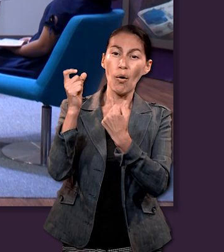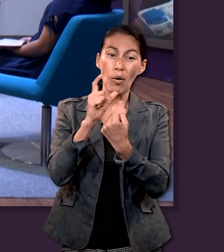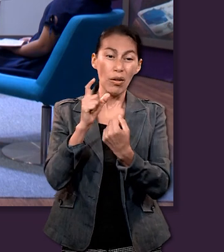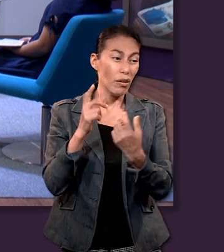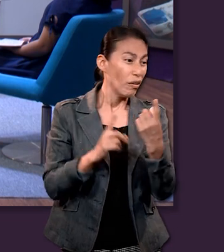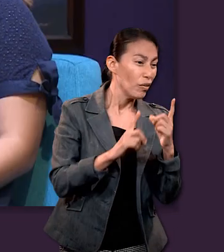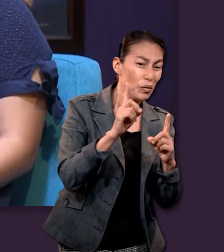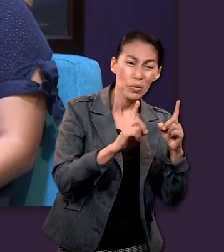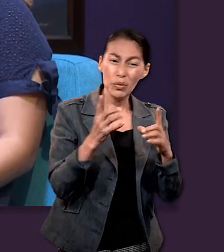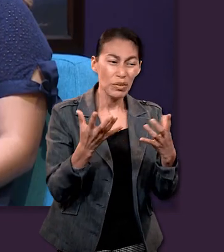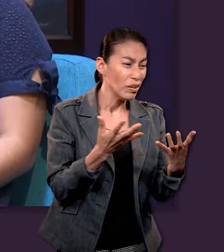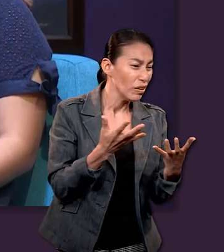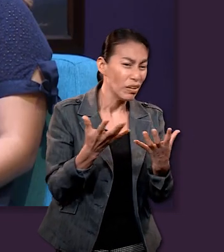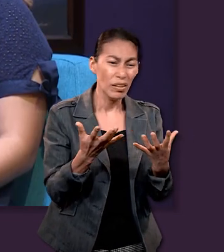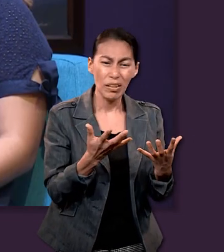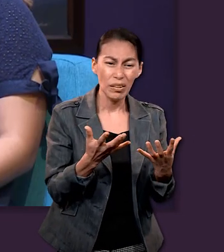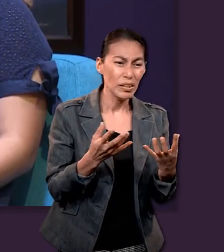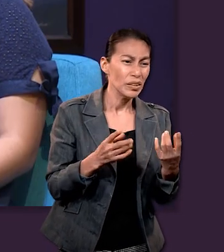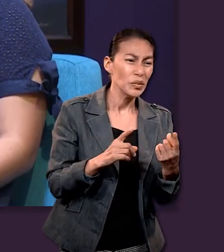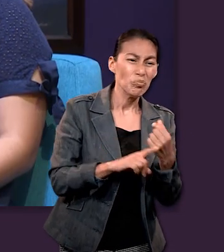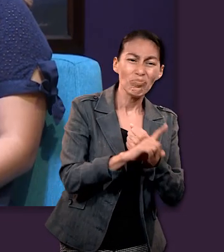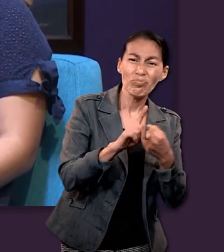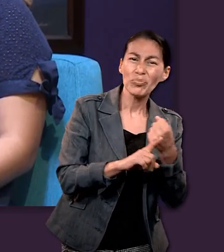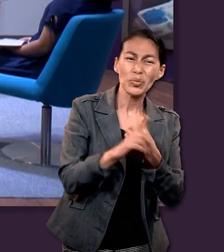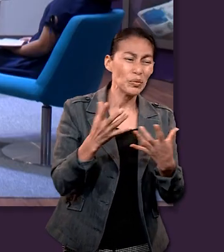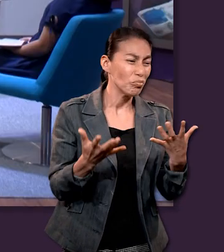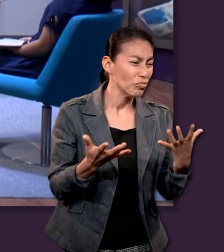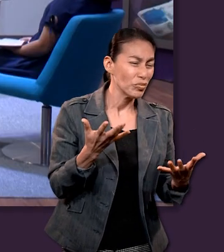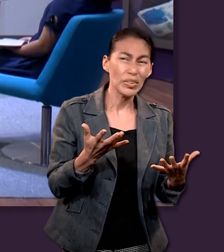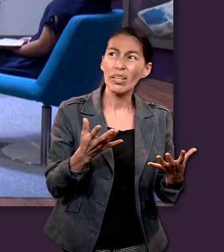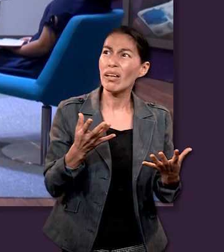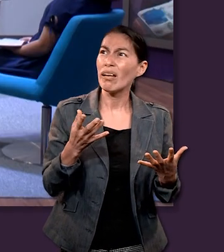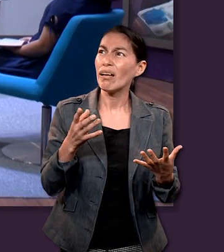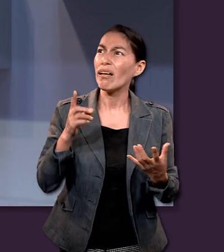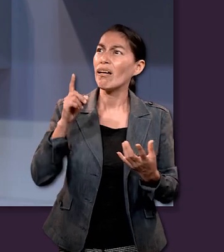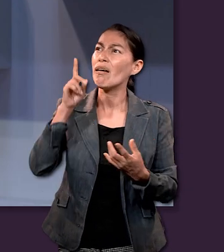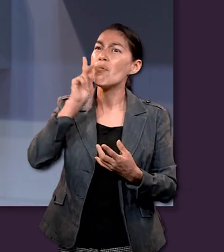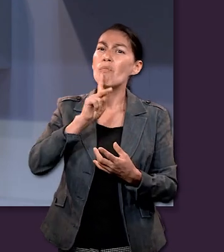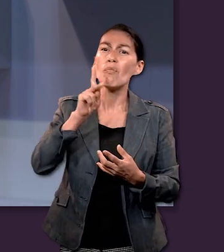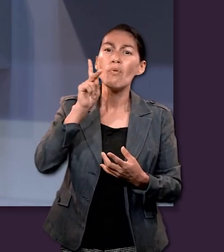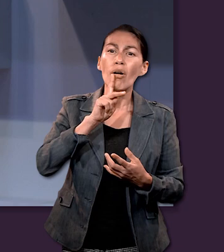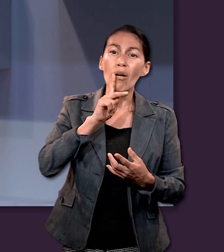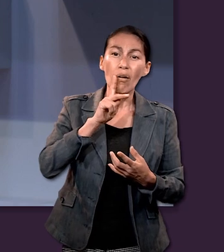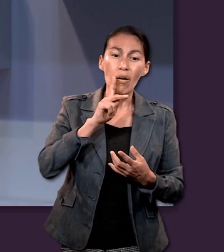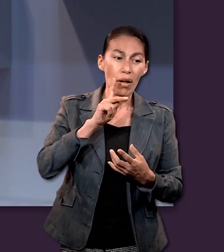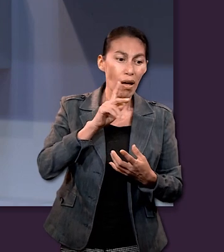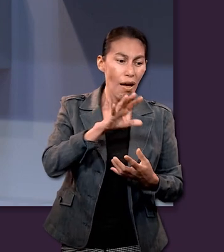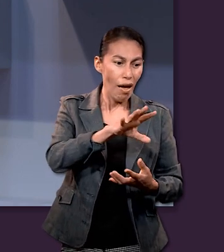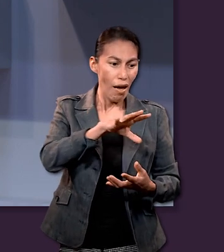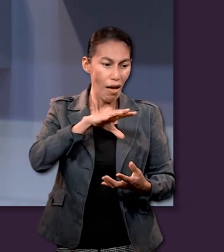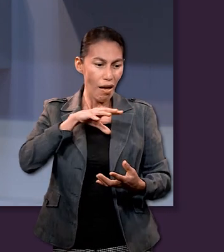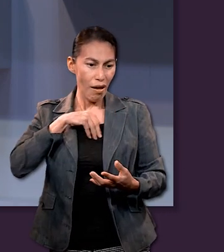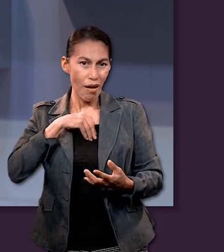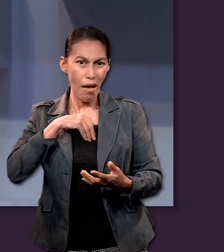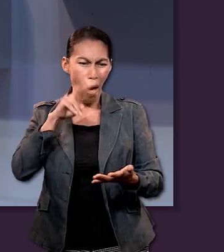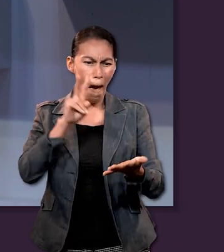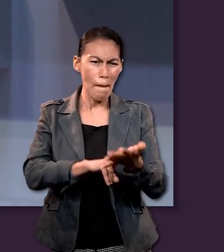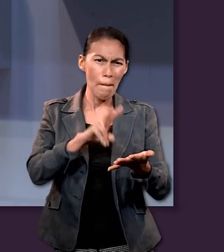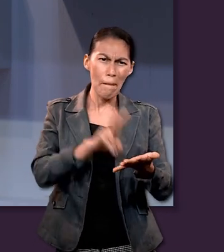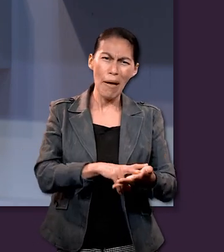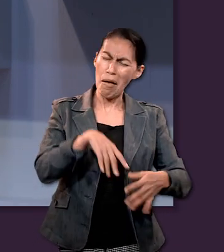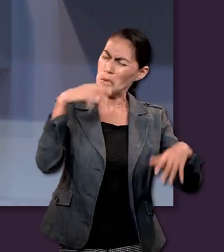opositoras la experiencia obtenida en estas pruebas es más de valor que las joyas más costosas